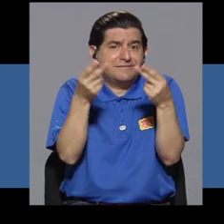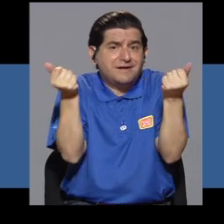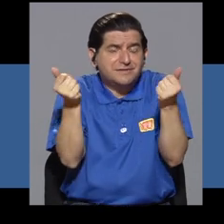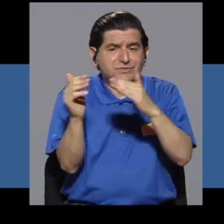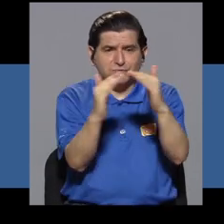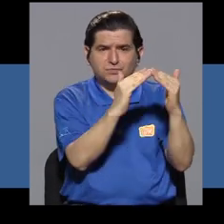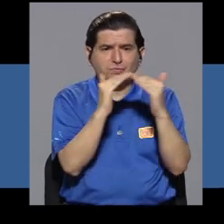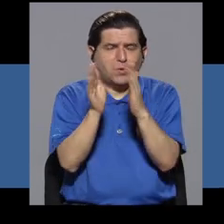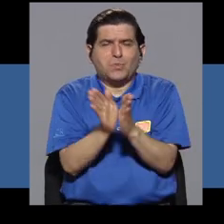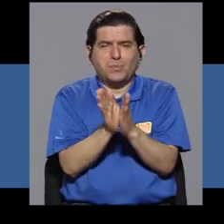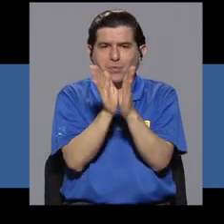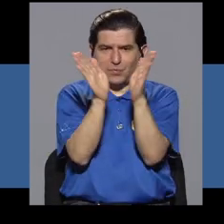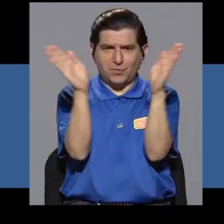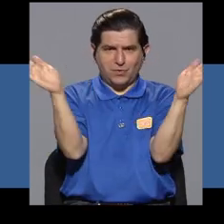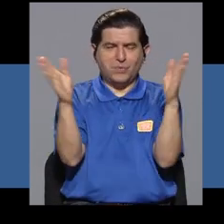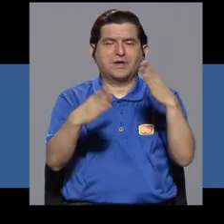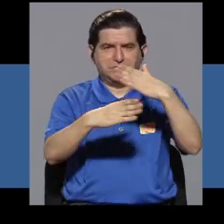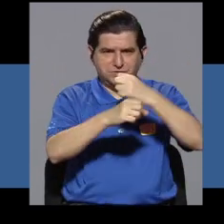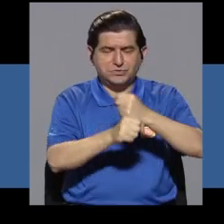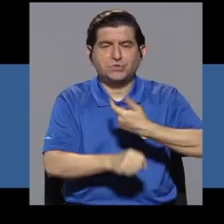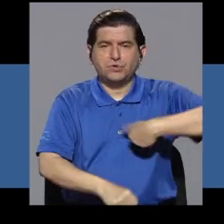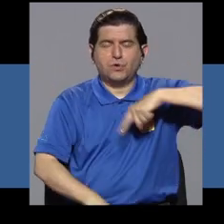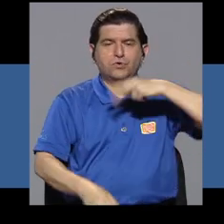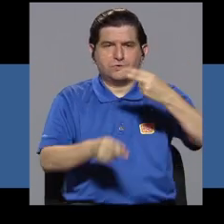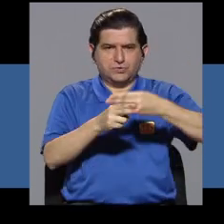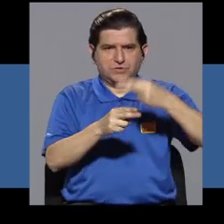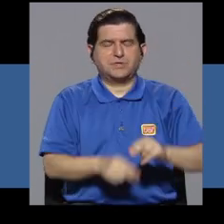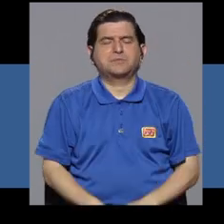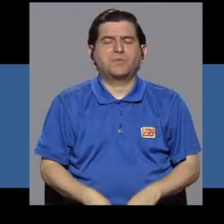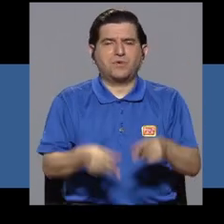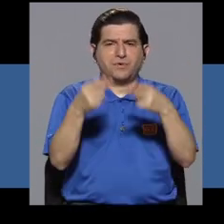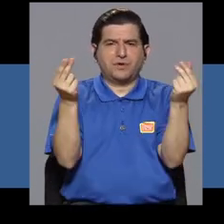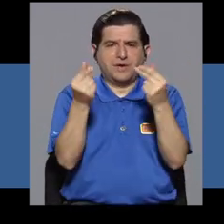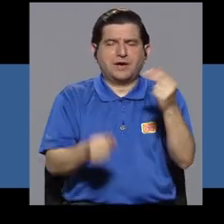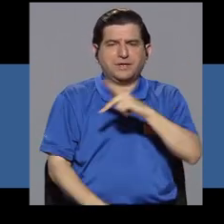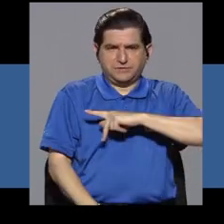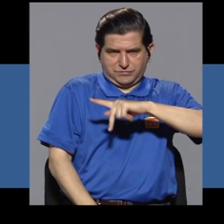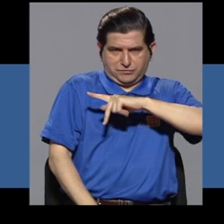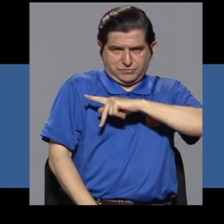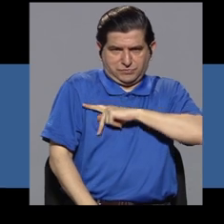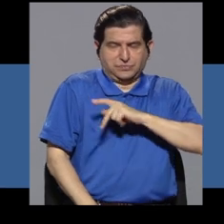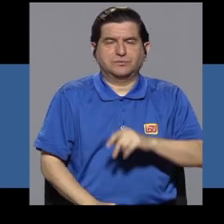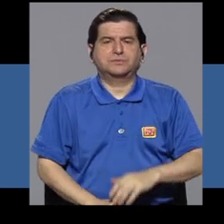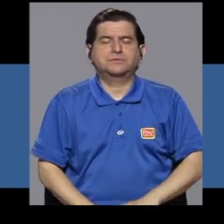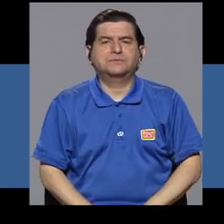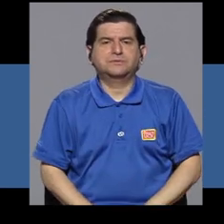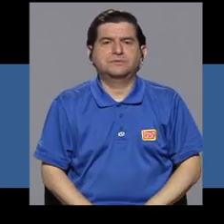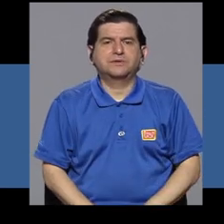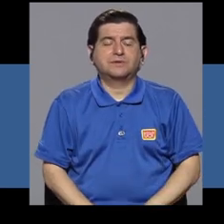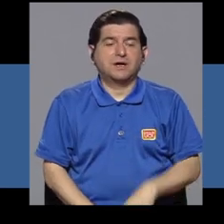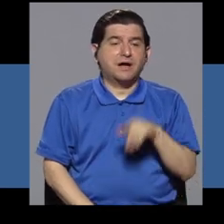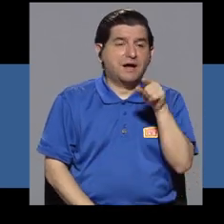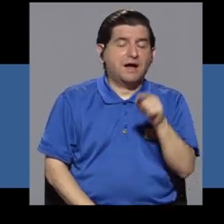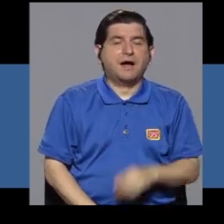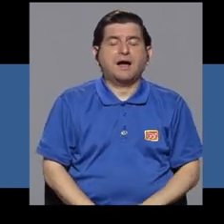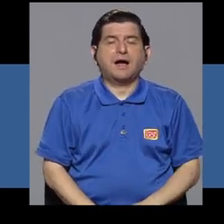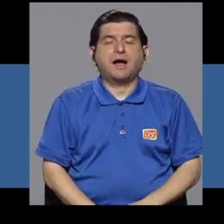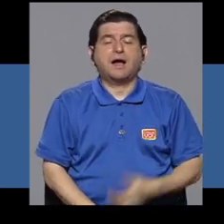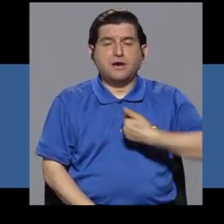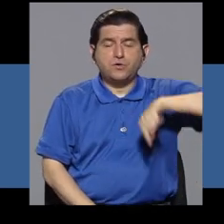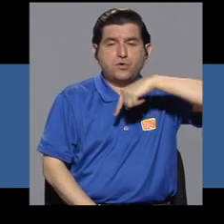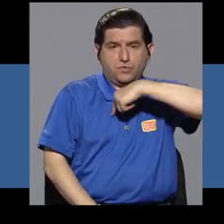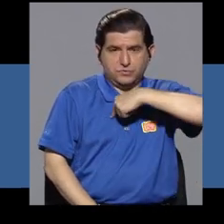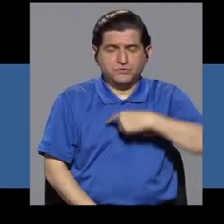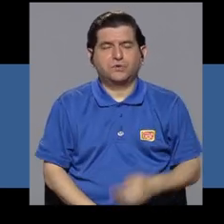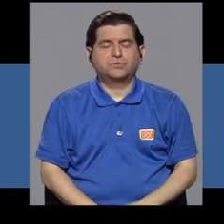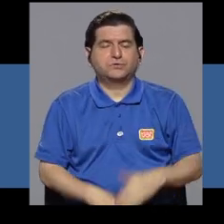nosotros llamamos gasto de bolsillo, pues al redistribuir nosotros o al tener conocimiento